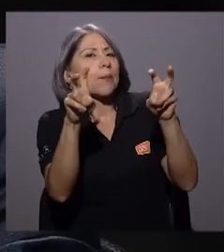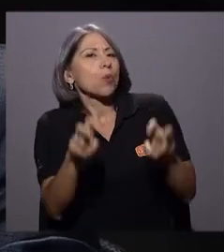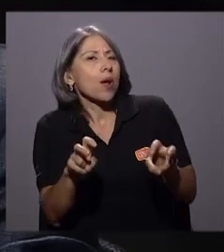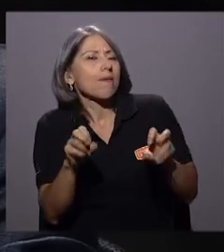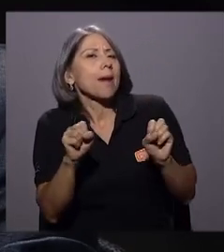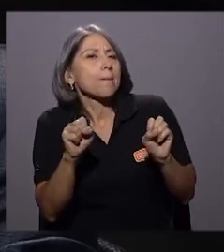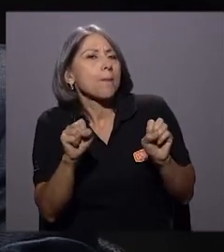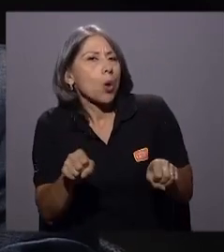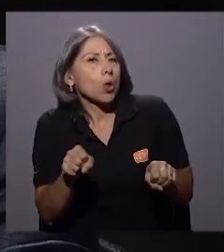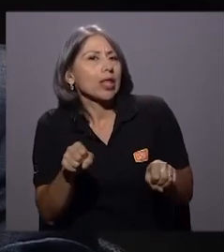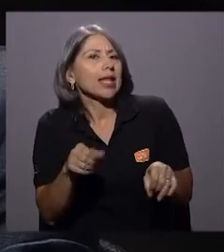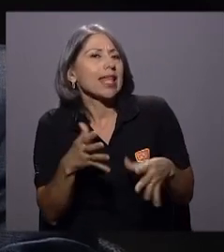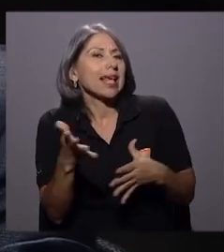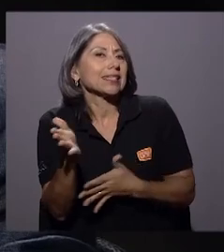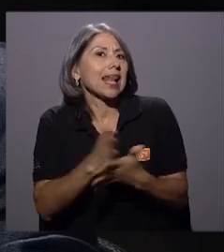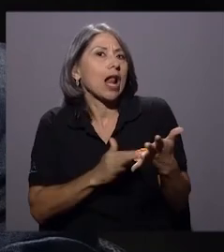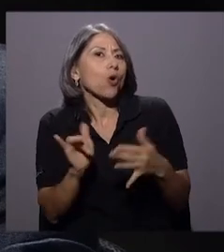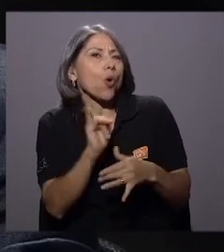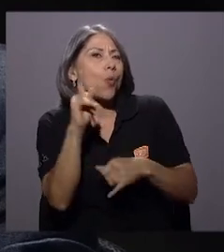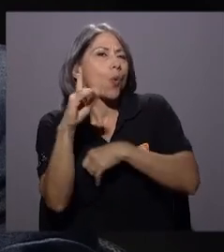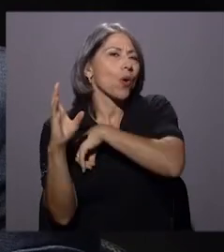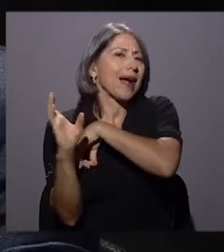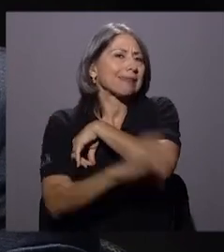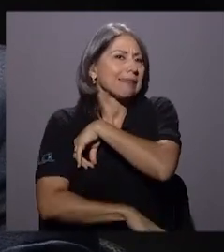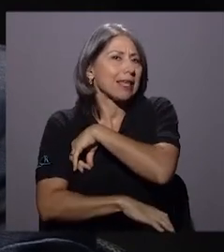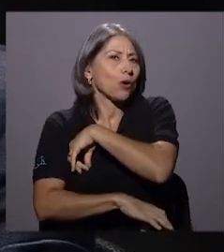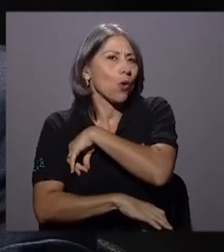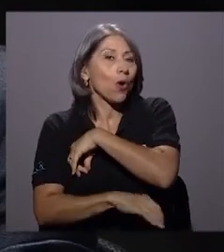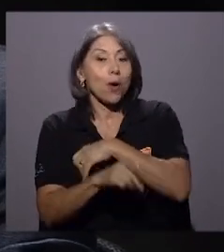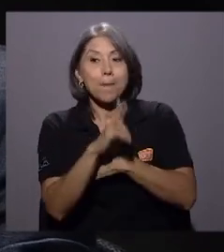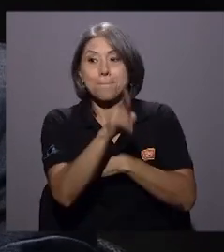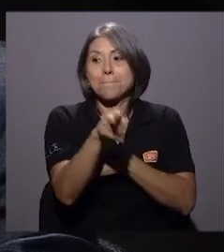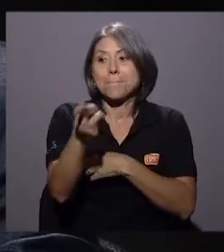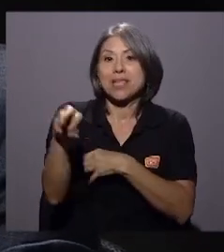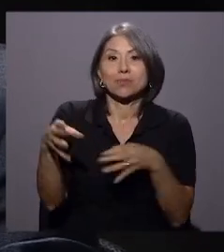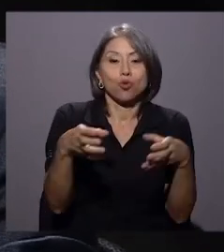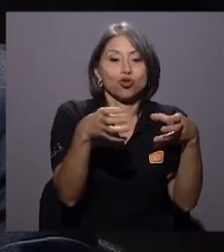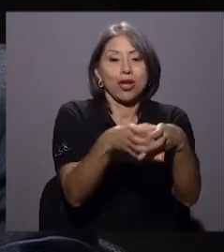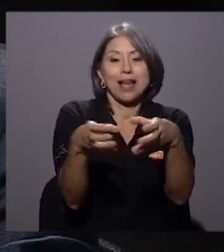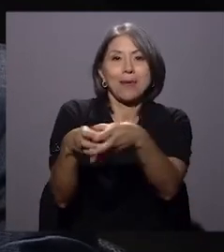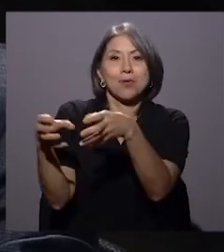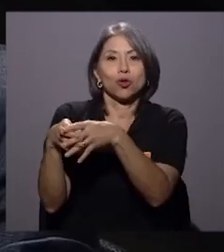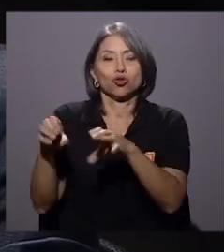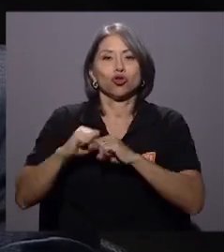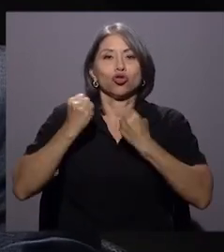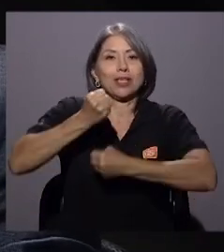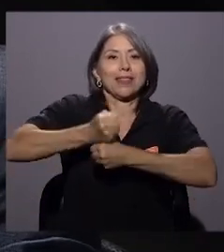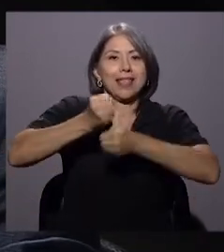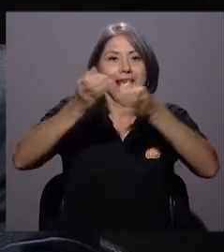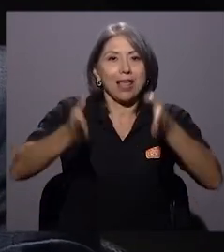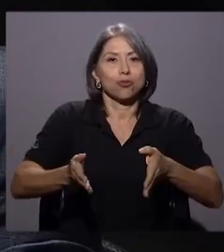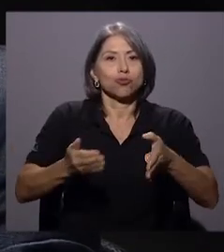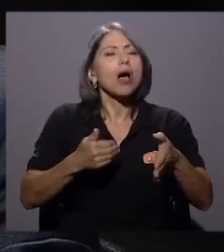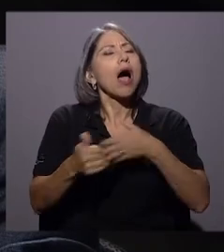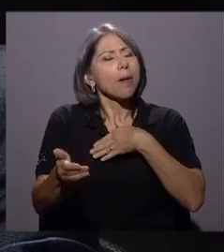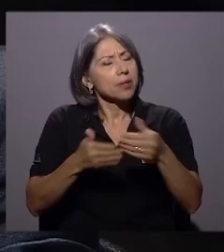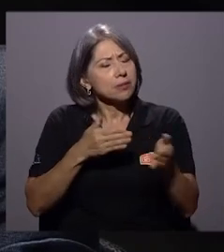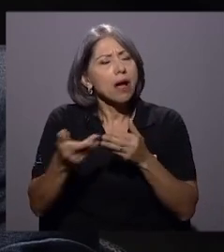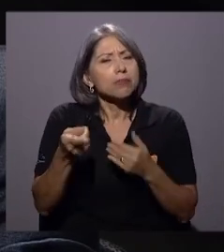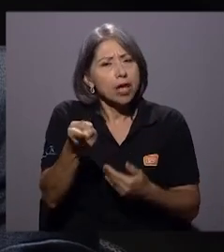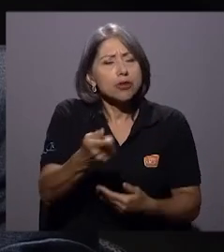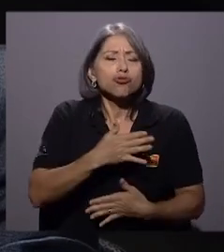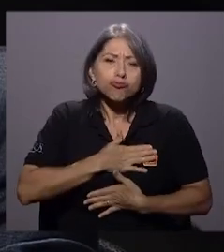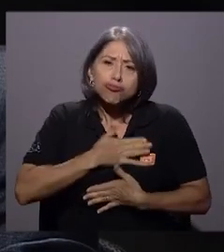convertirse en un arma punitiva, son los gremios, los sindicatos. A pesar de ello, ellos están en la disposición de